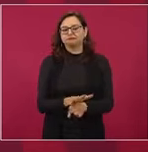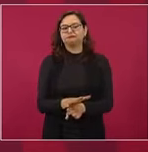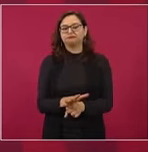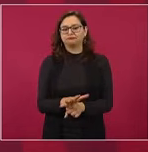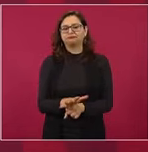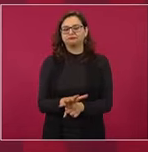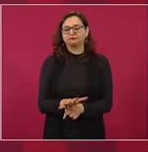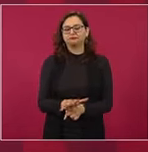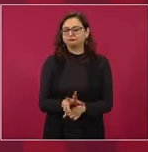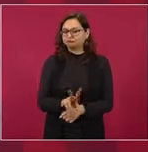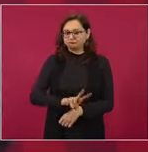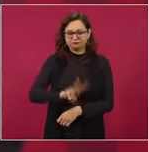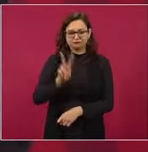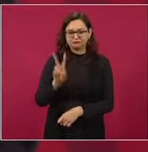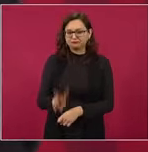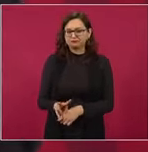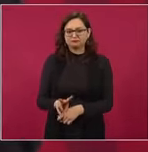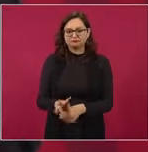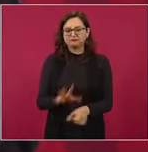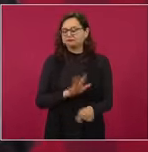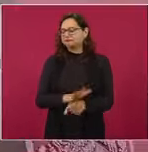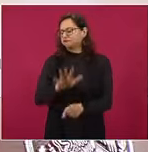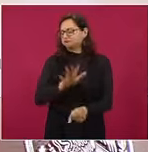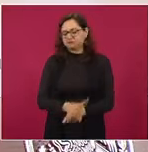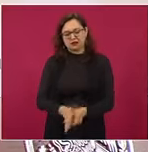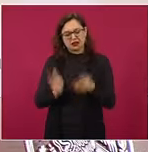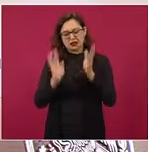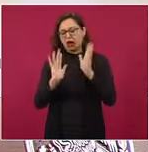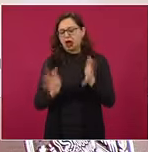bien servidos.